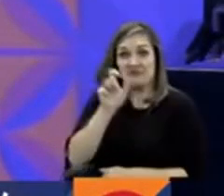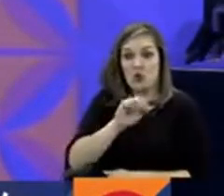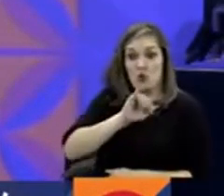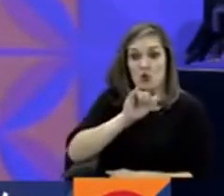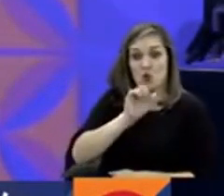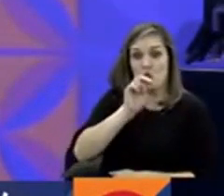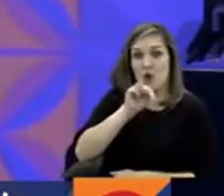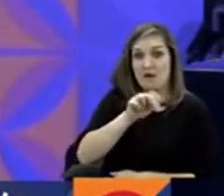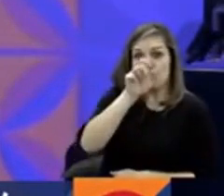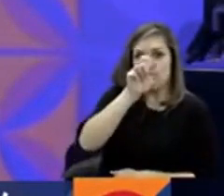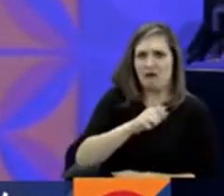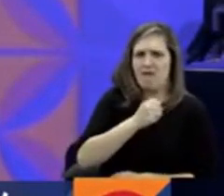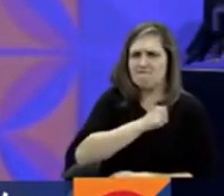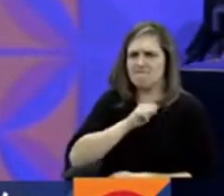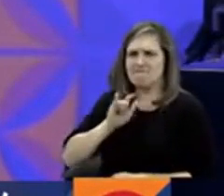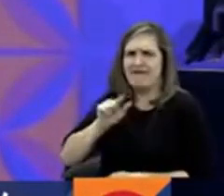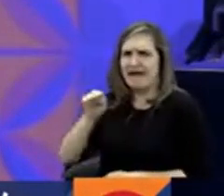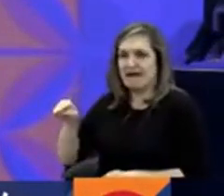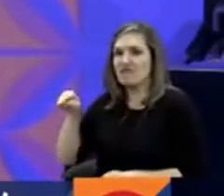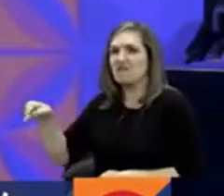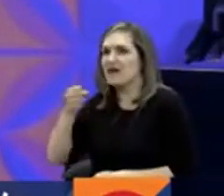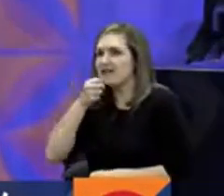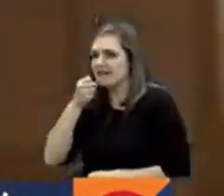es fanático de él, nos preparó la siguiente nota.